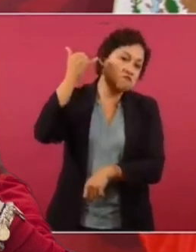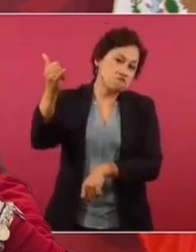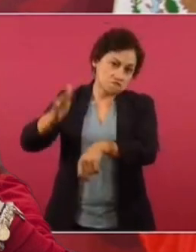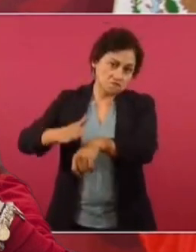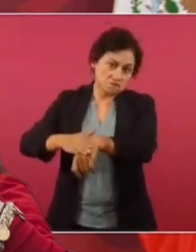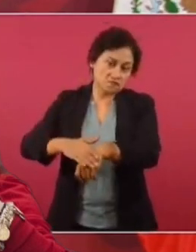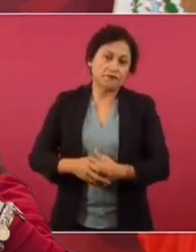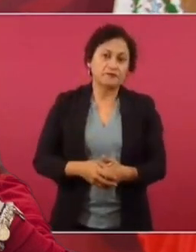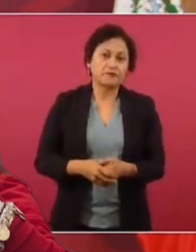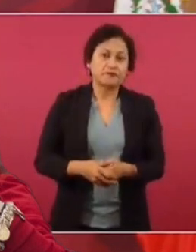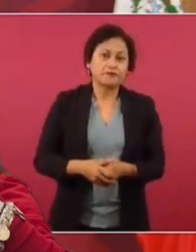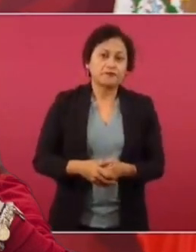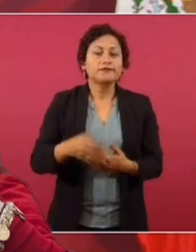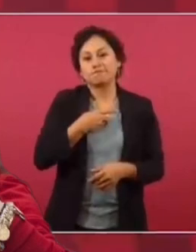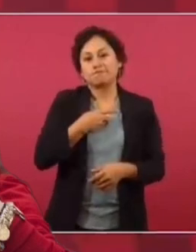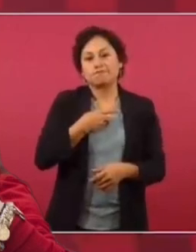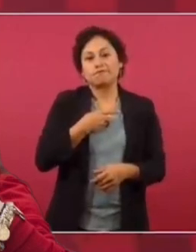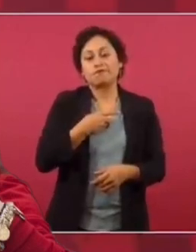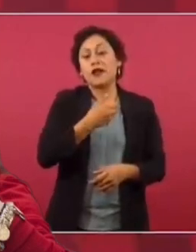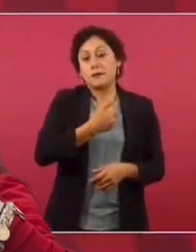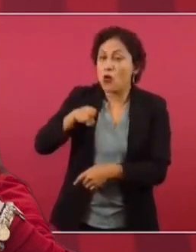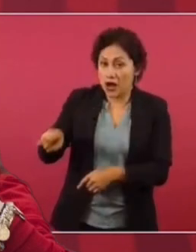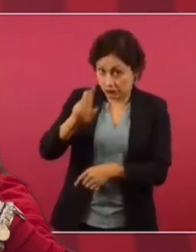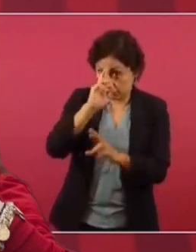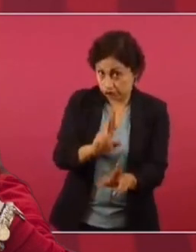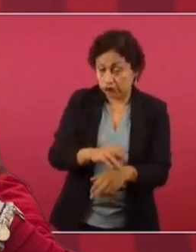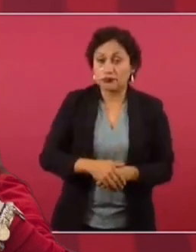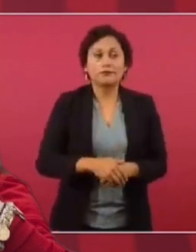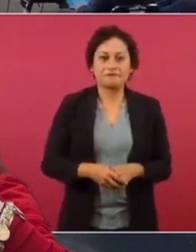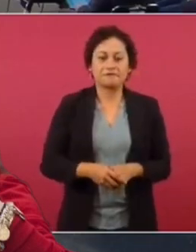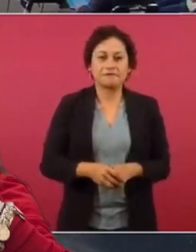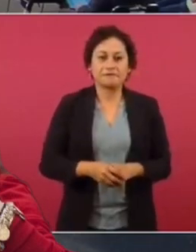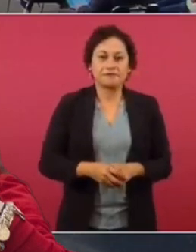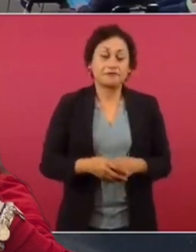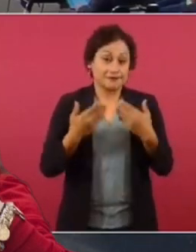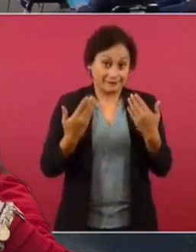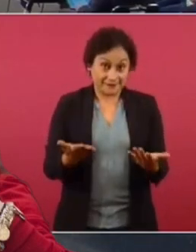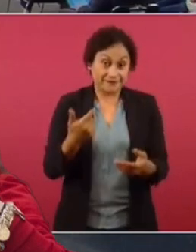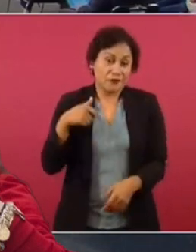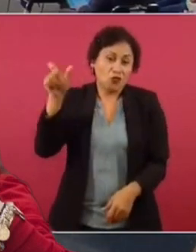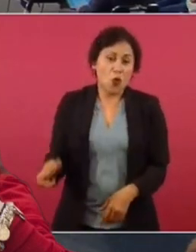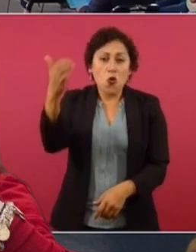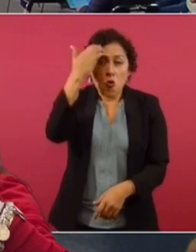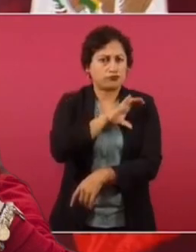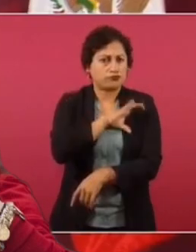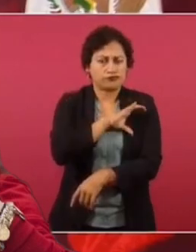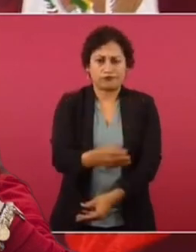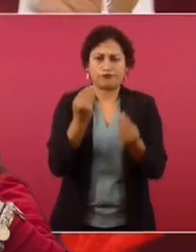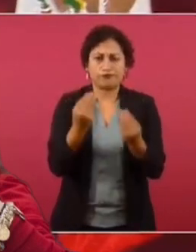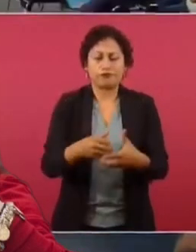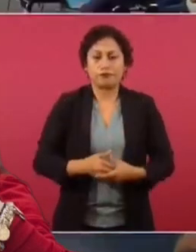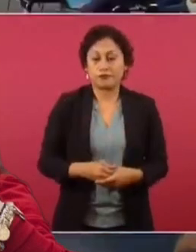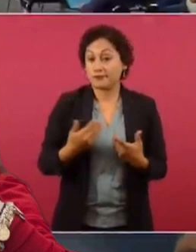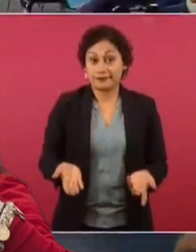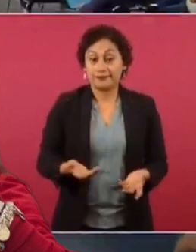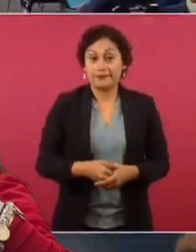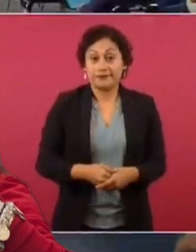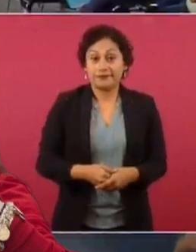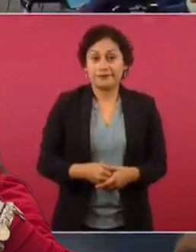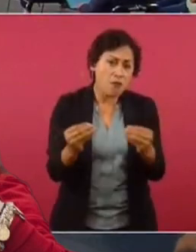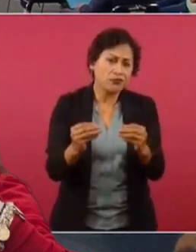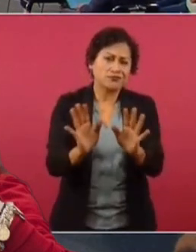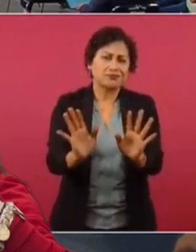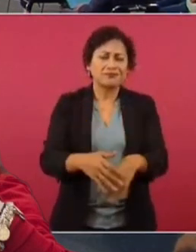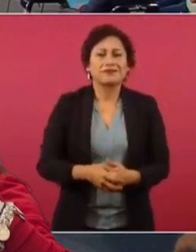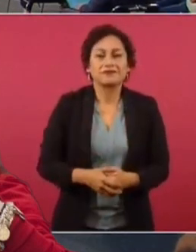20 minutos. Me dice el presidente de que tengas confianza, que veas la televisión. Entonces, conozco a Ricardo desde hace tiempo. Entonces, no hay que